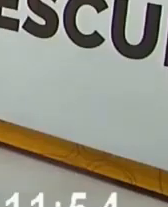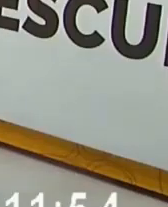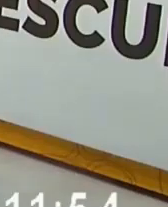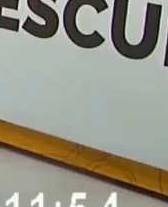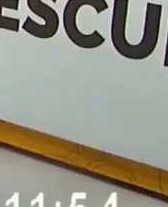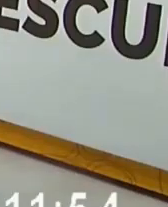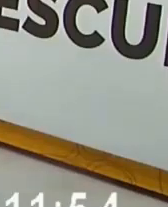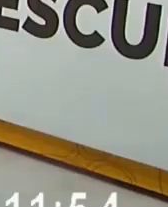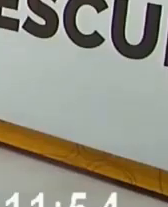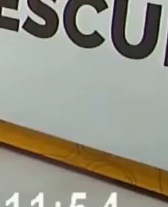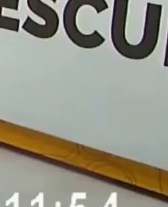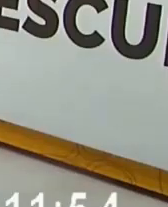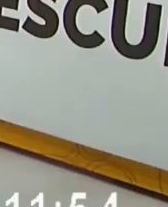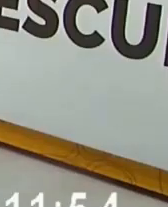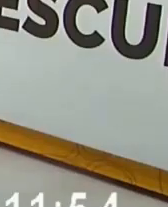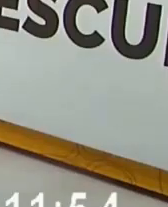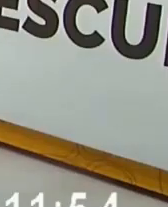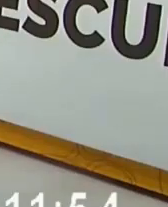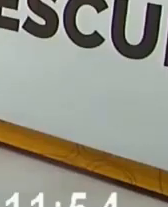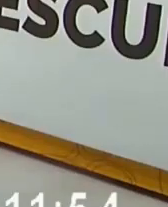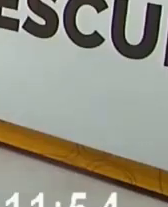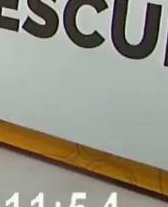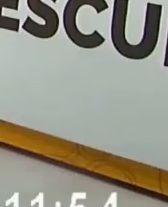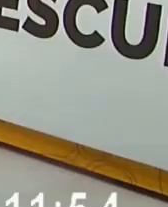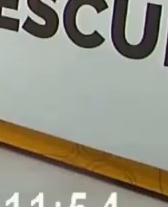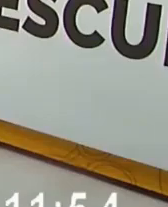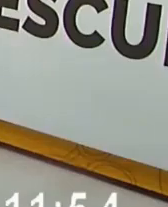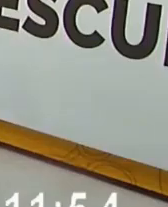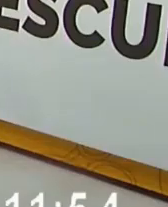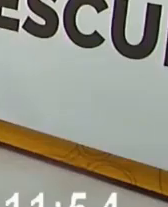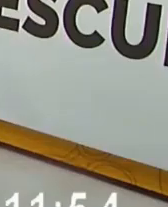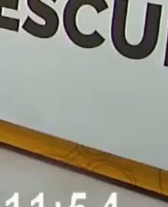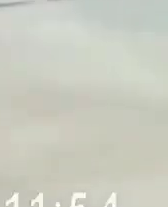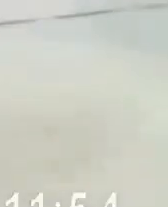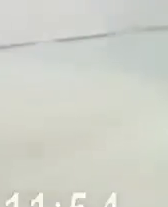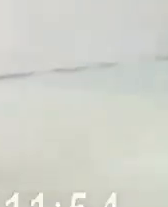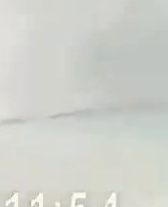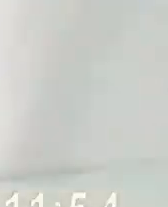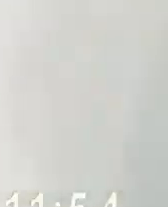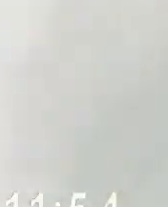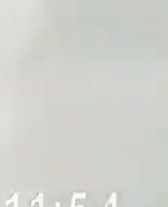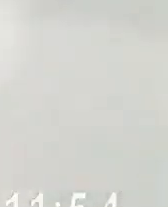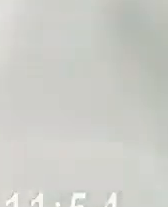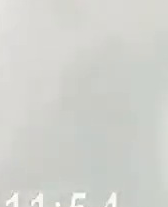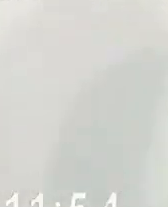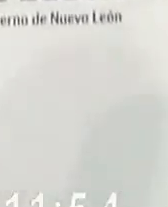Se siente rico en el abdomen. Venga. Ahí es de casita.